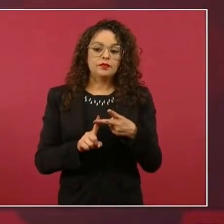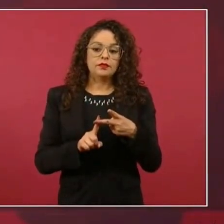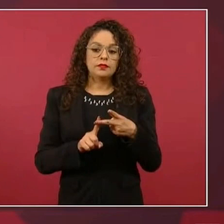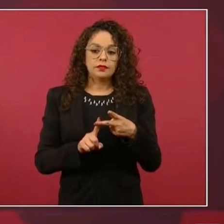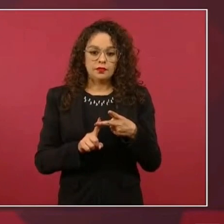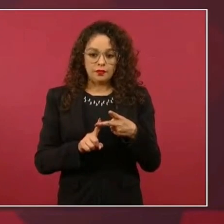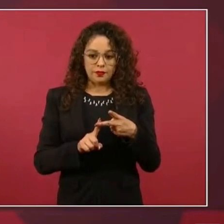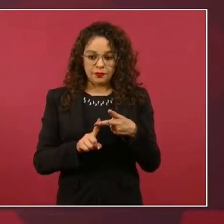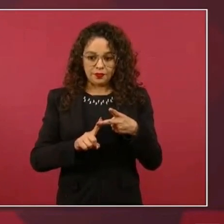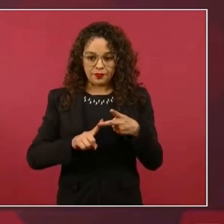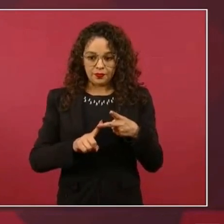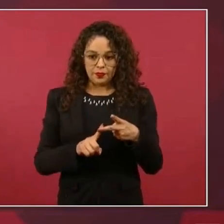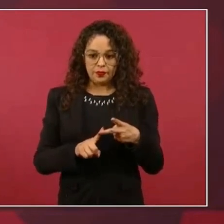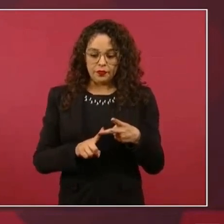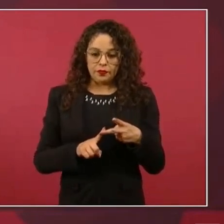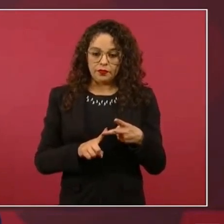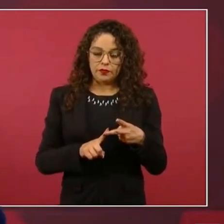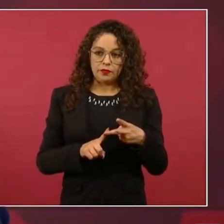no se